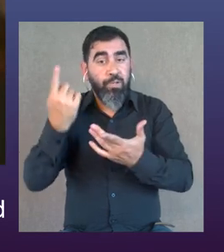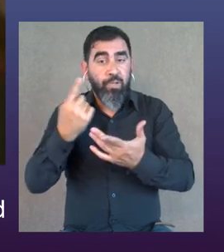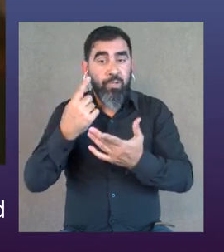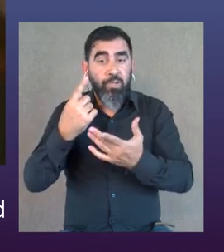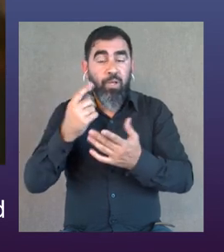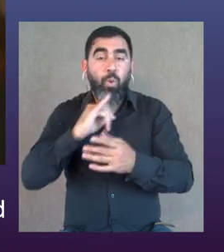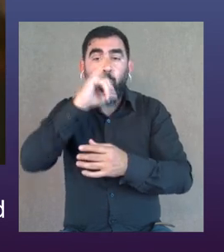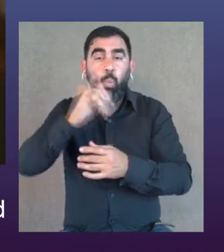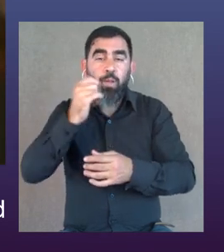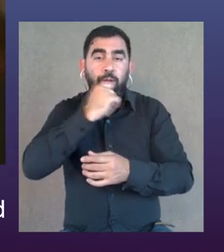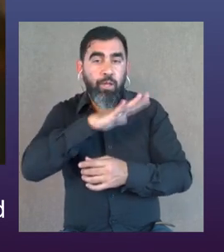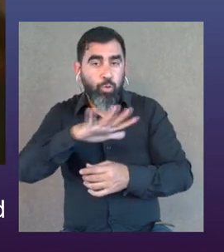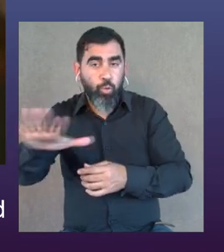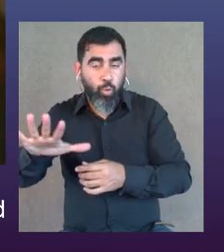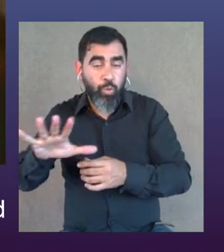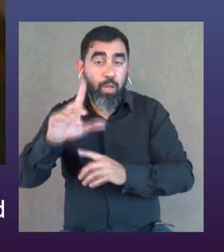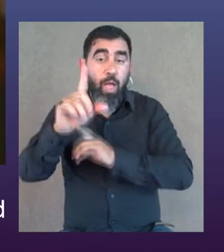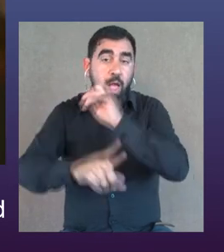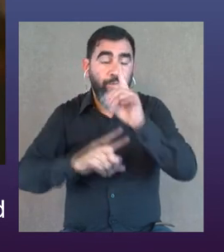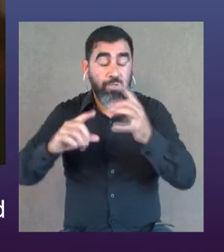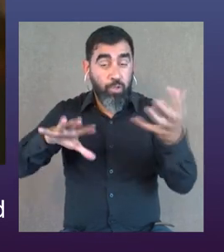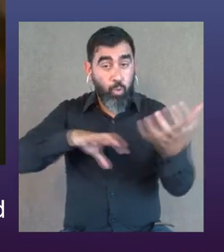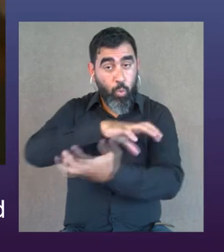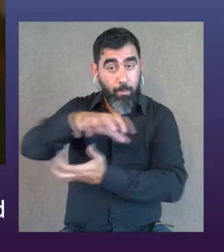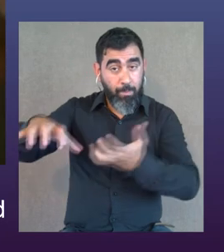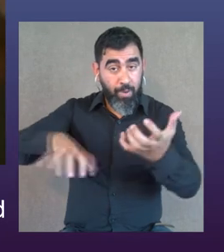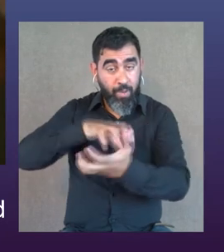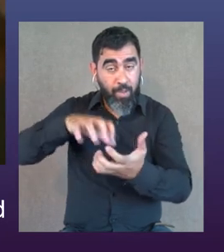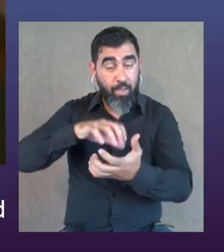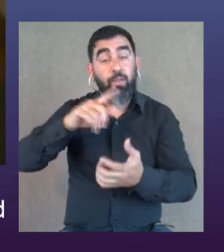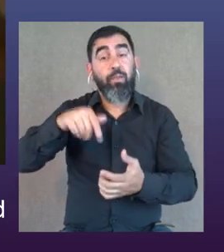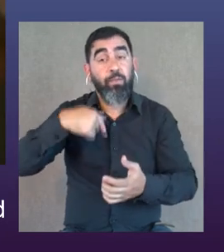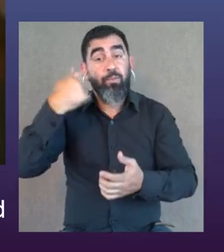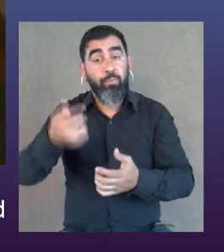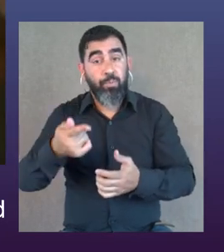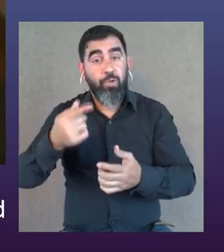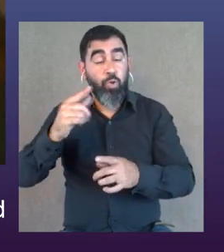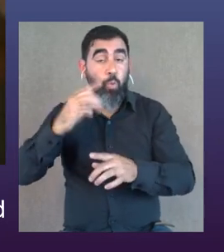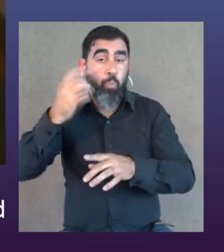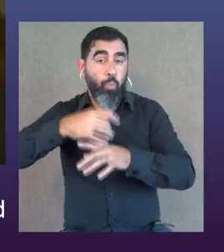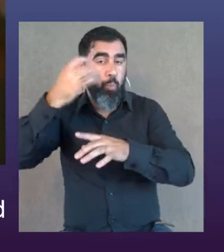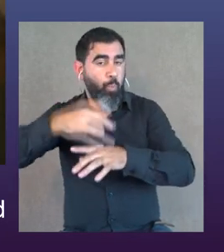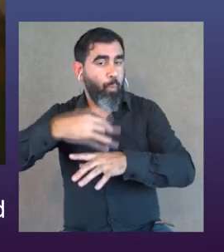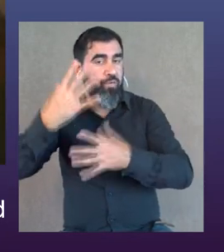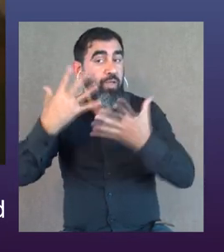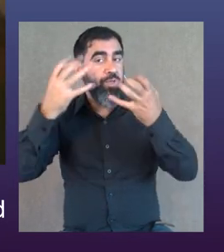pensando en contar pequeñas historias que después se fueron complejizando, después quise